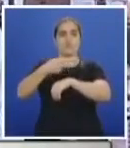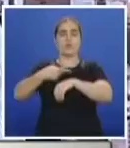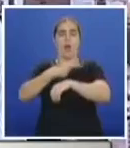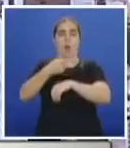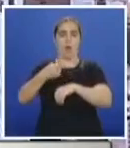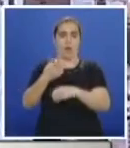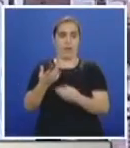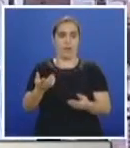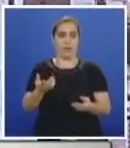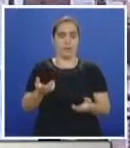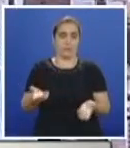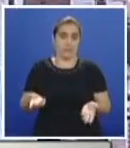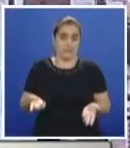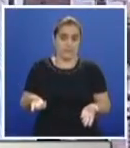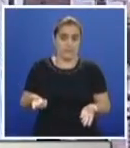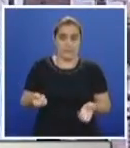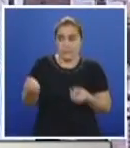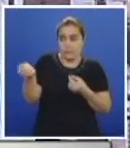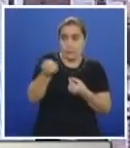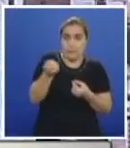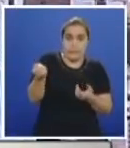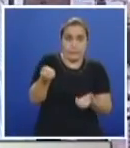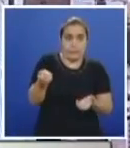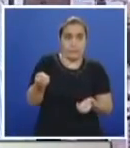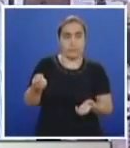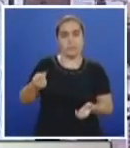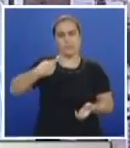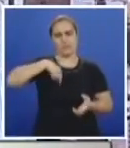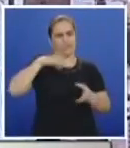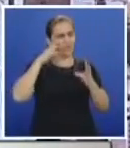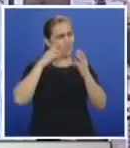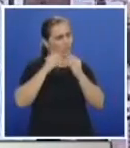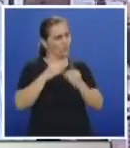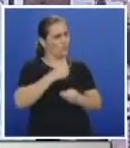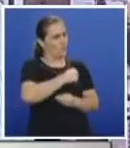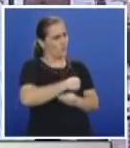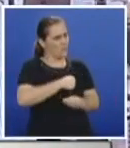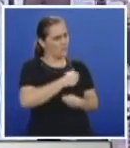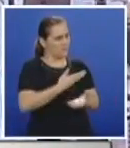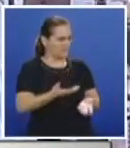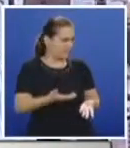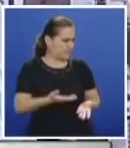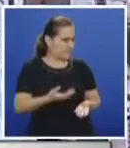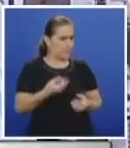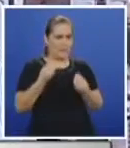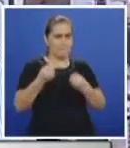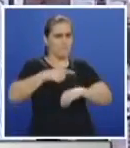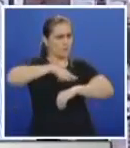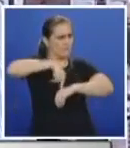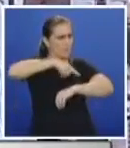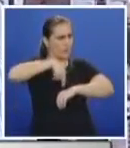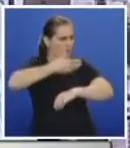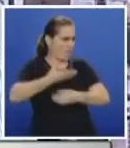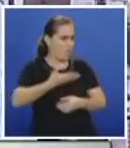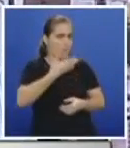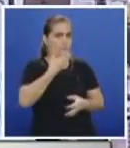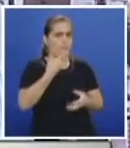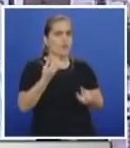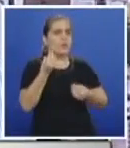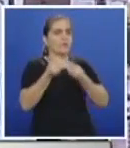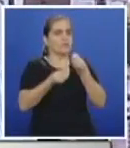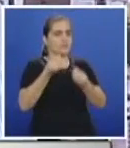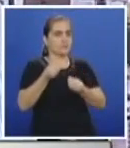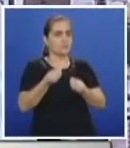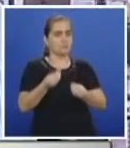autopista. Entonces, con los estudiantes coincidimos en que era mucho tiempo y debíamos buscar una alternativa,